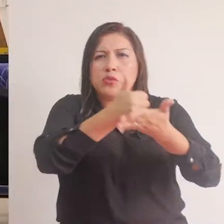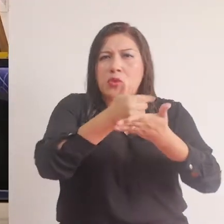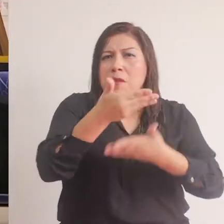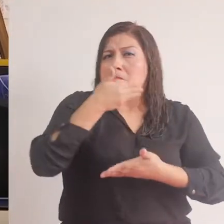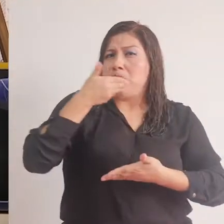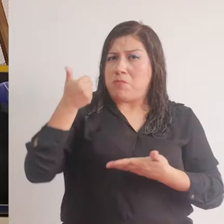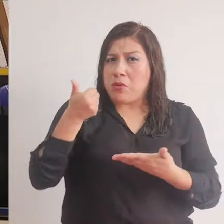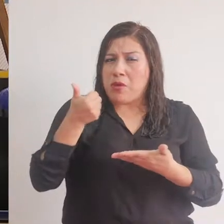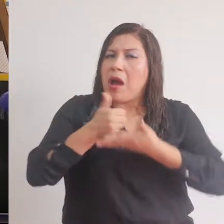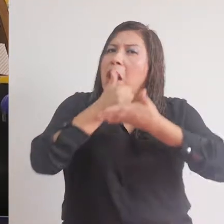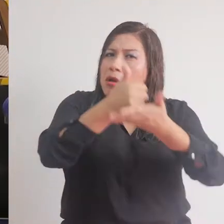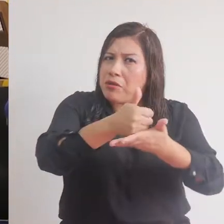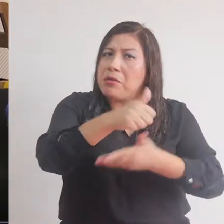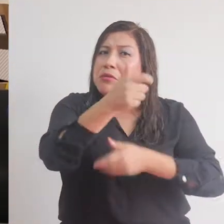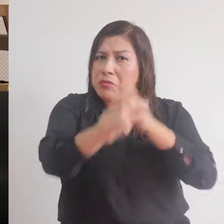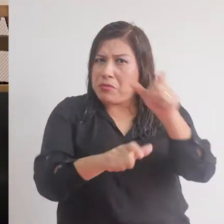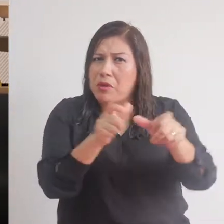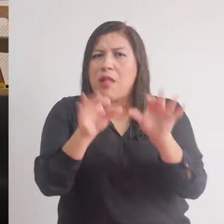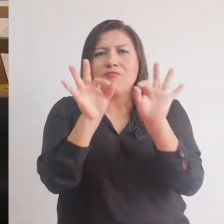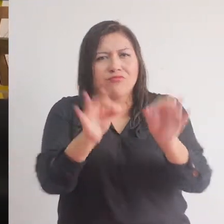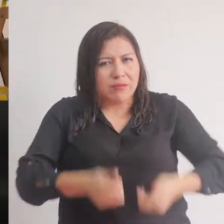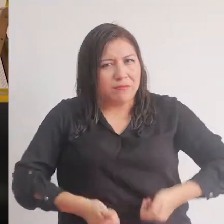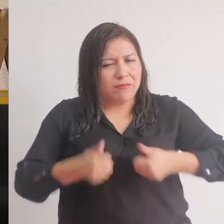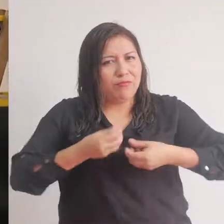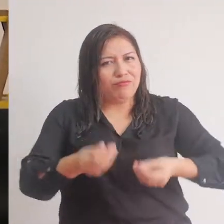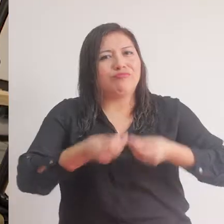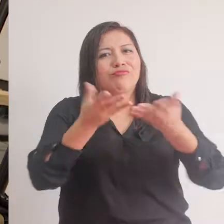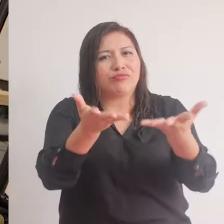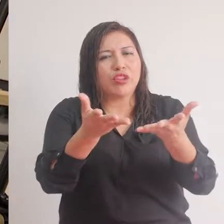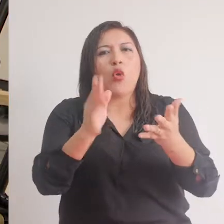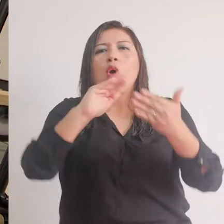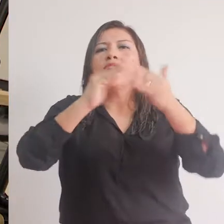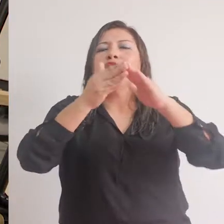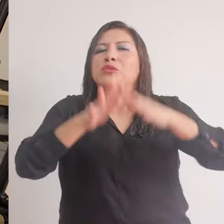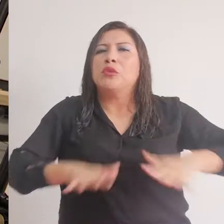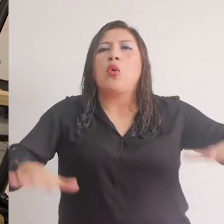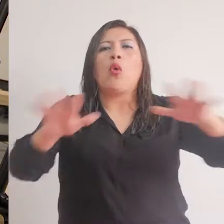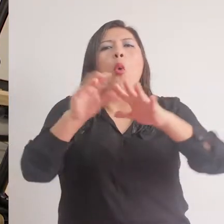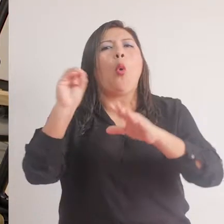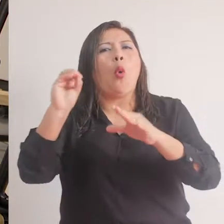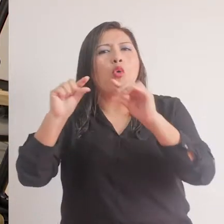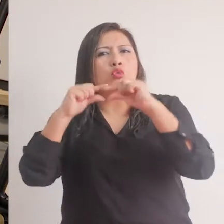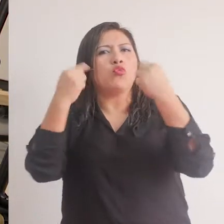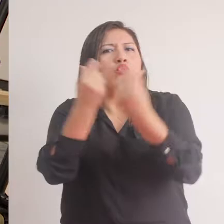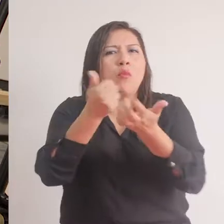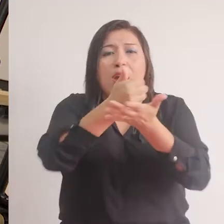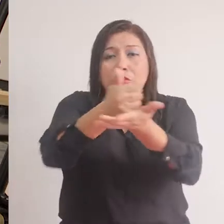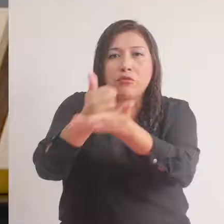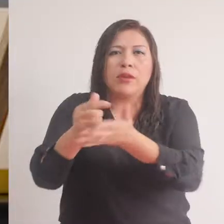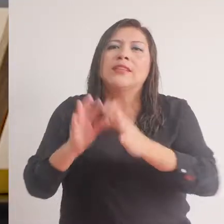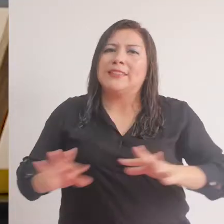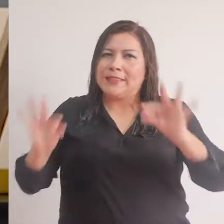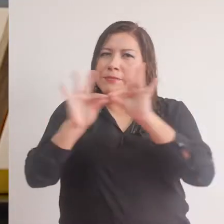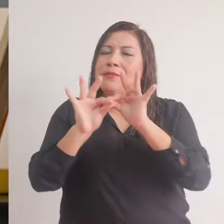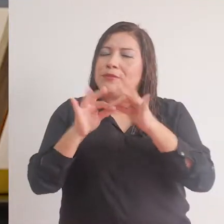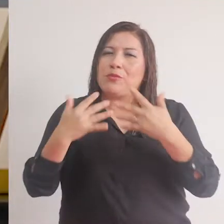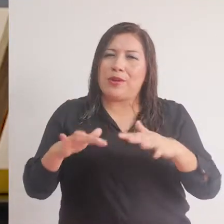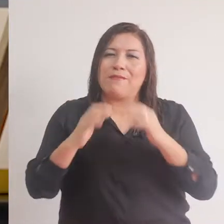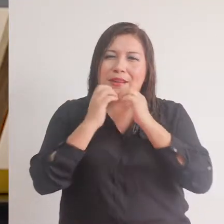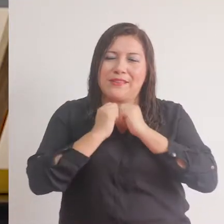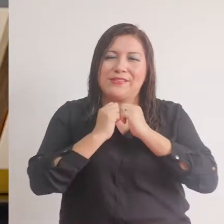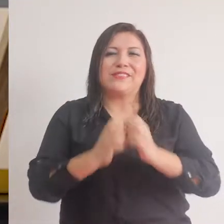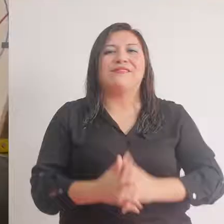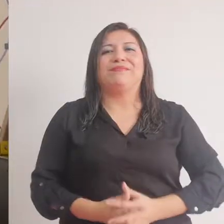o hacer algo mejor para poder mejorar la calidad de vida, o una sociedad, o algún grupo, creo que eso es